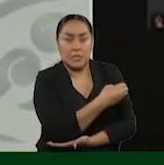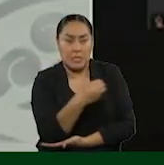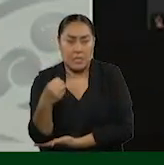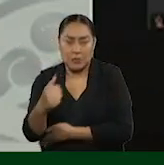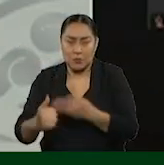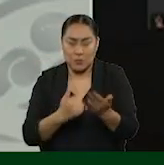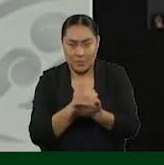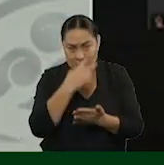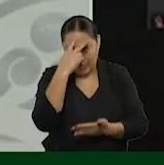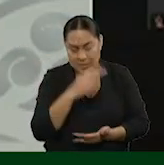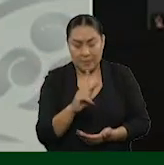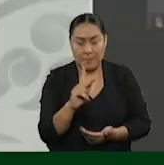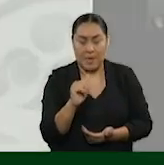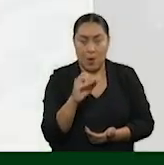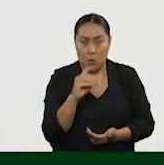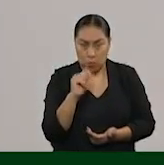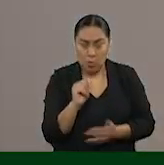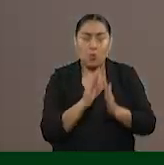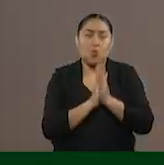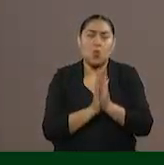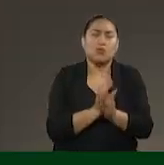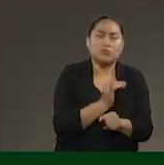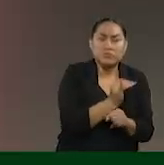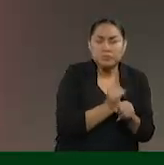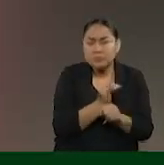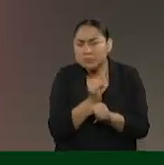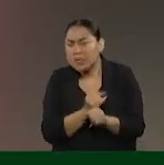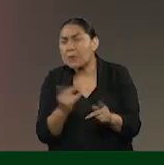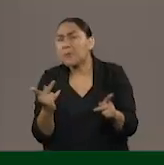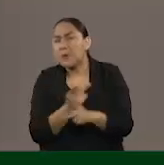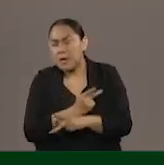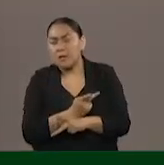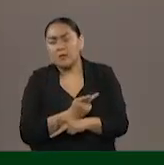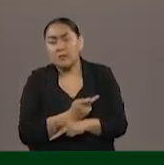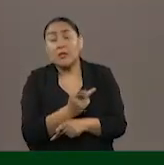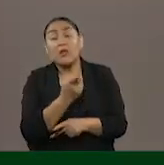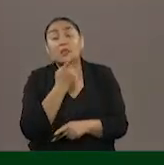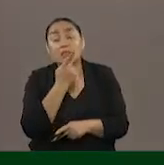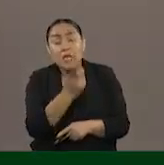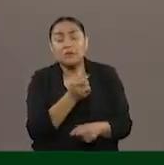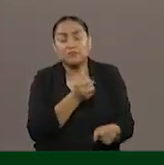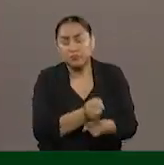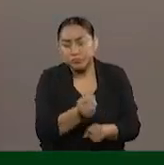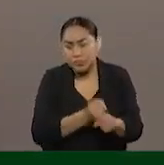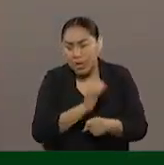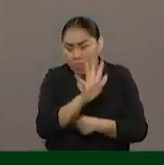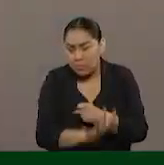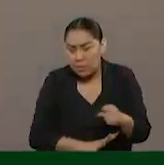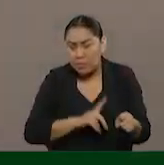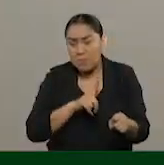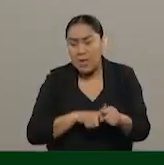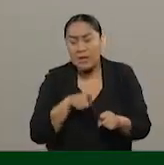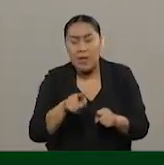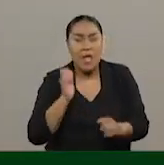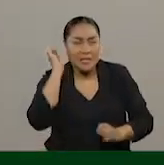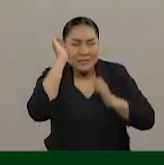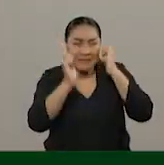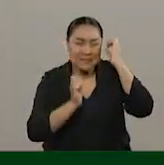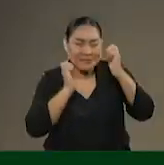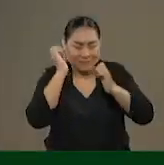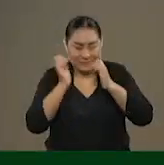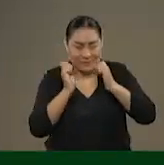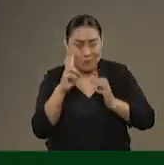de México, la PAOT, investigar y deslindar responsabilidades sobre el supuesto maltrato animal en la exposición Trairie